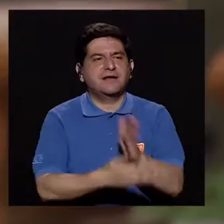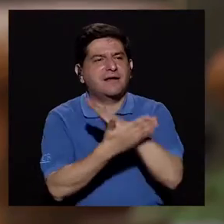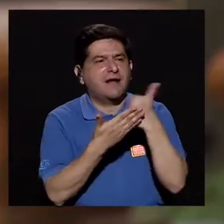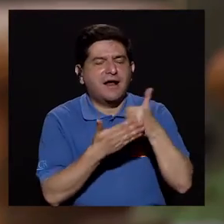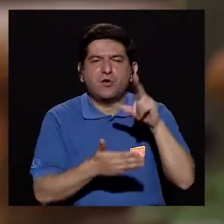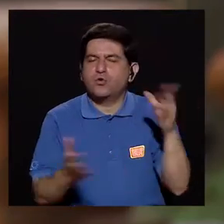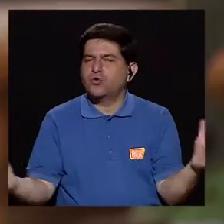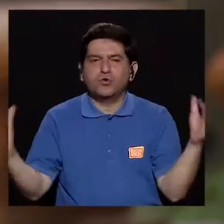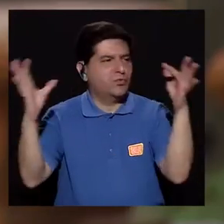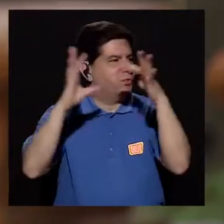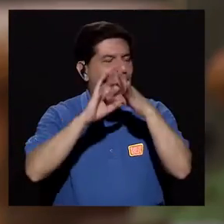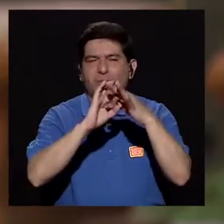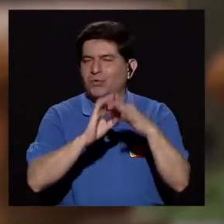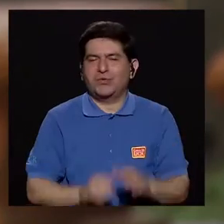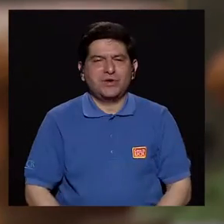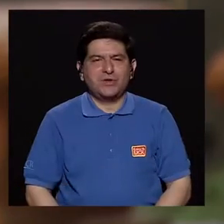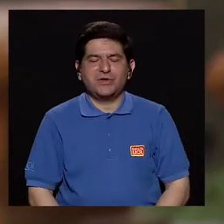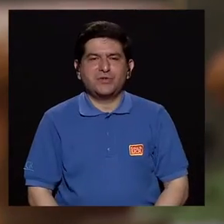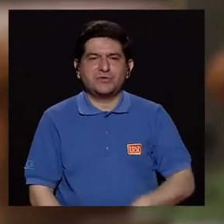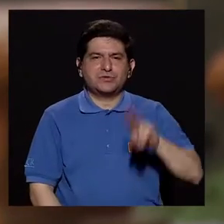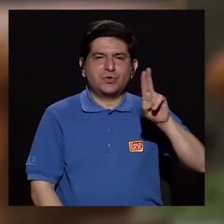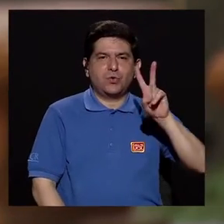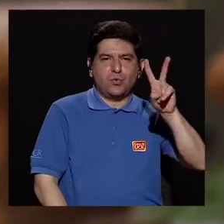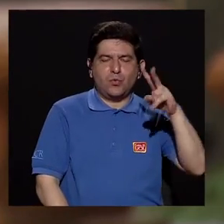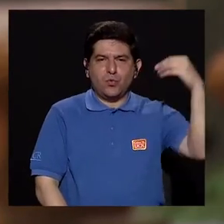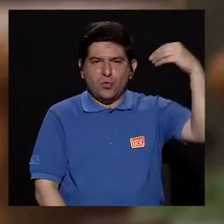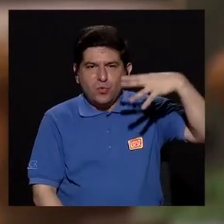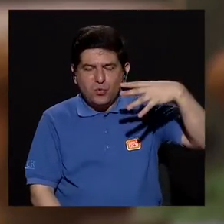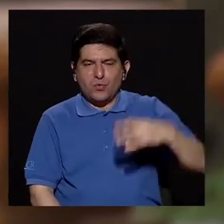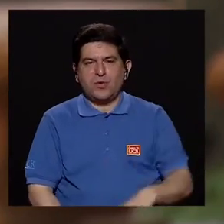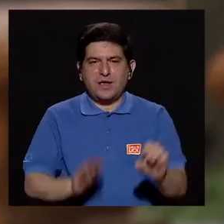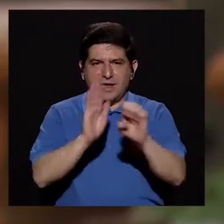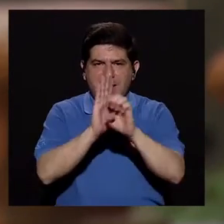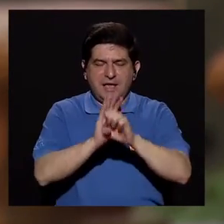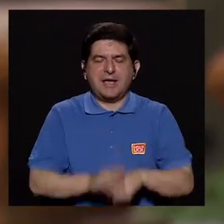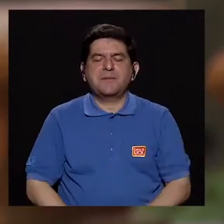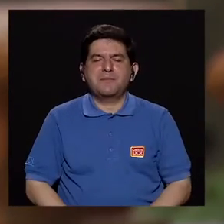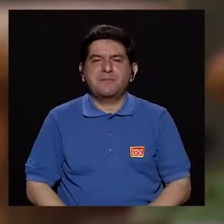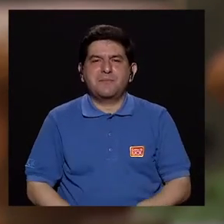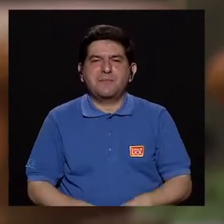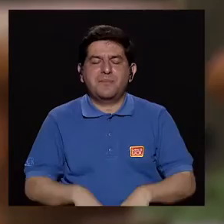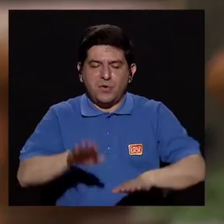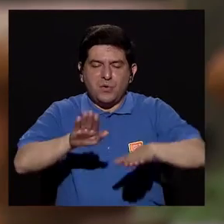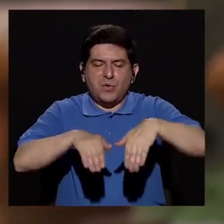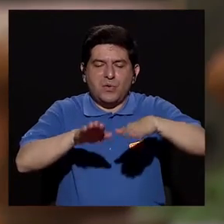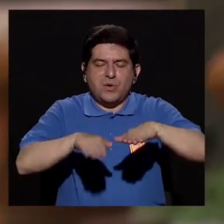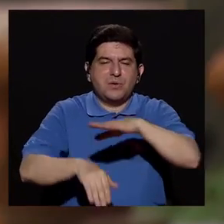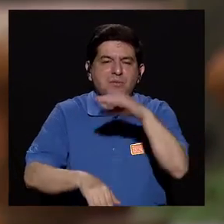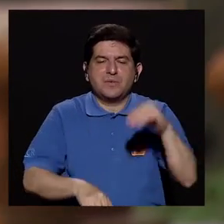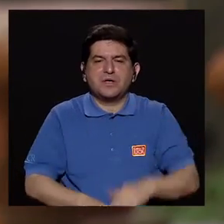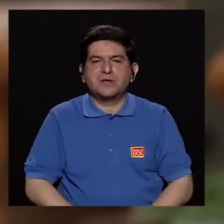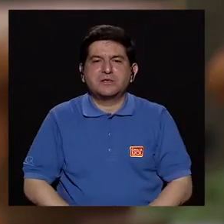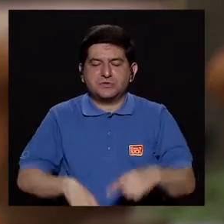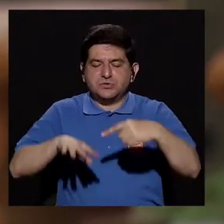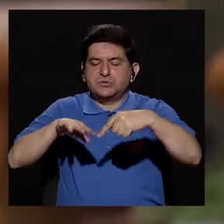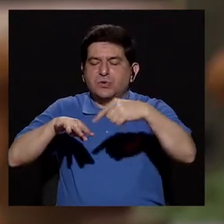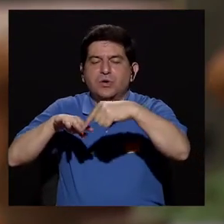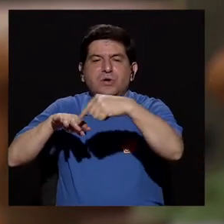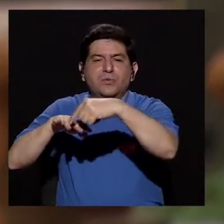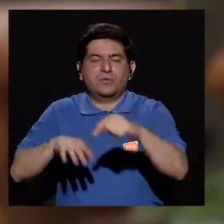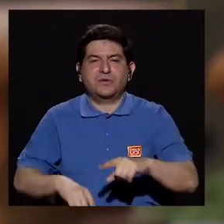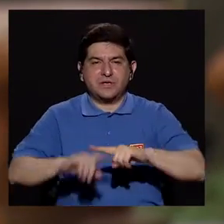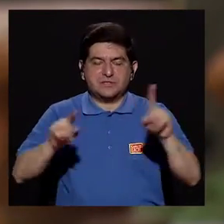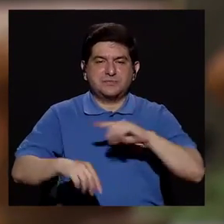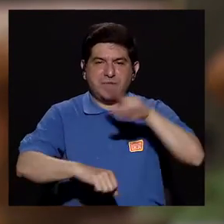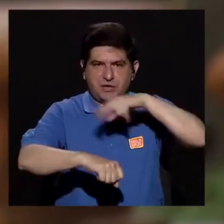unos que no se asocian tanto con la radiación ultravioleta, como son los de las plantas de los pies o los de las uñas, pero en Costa